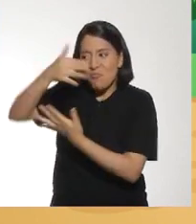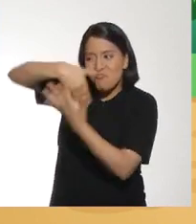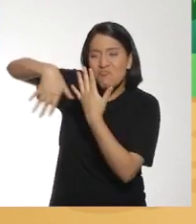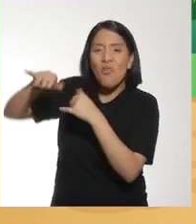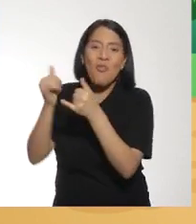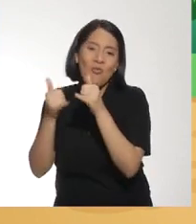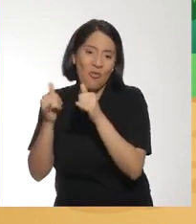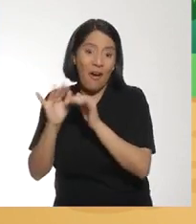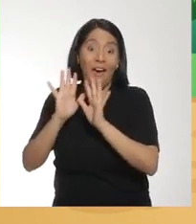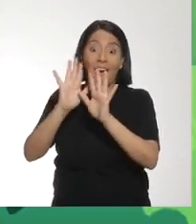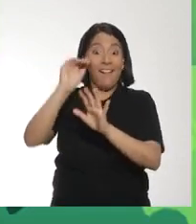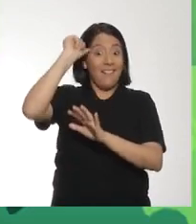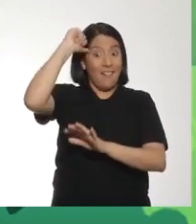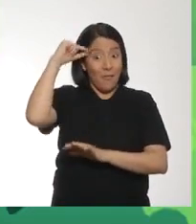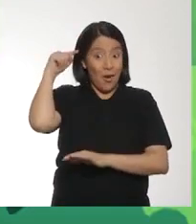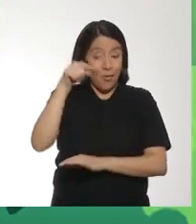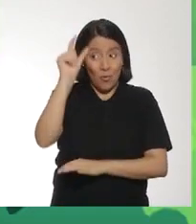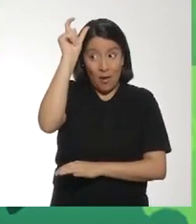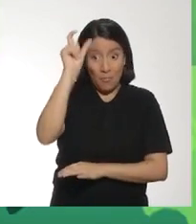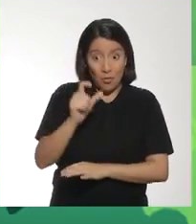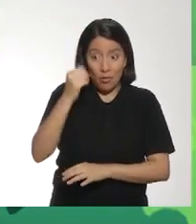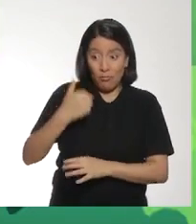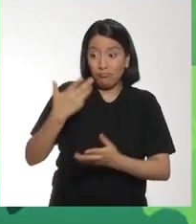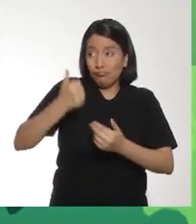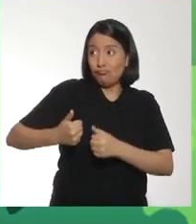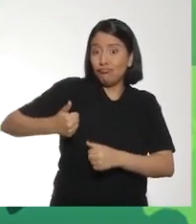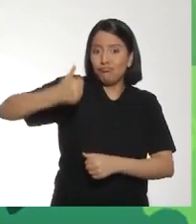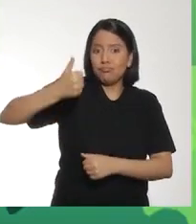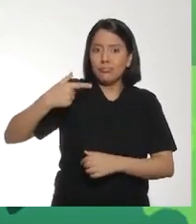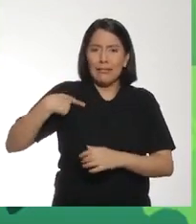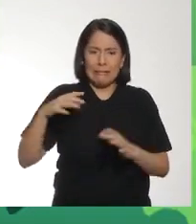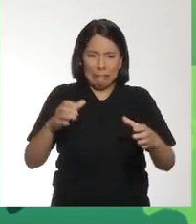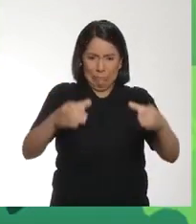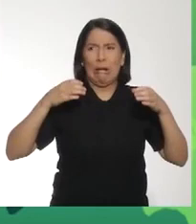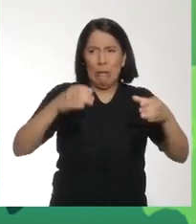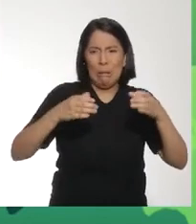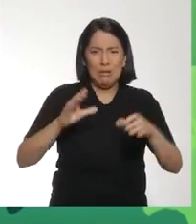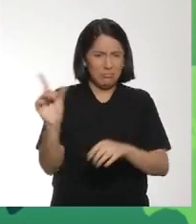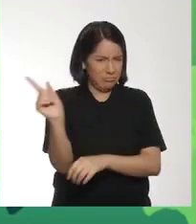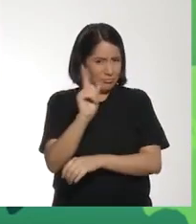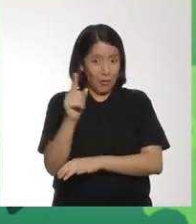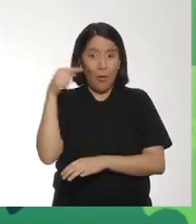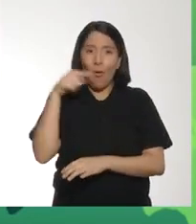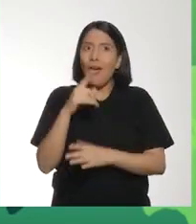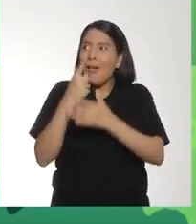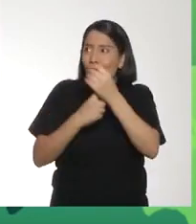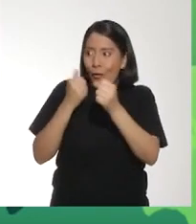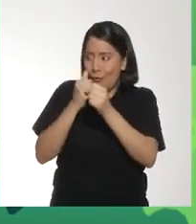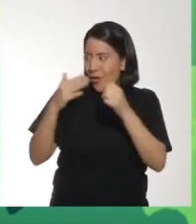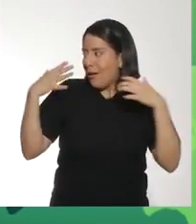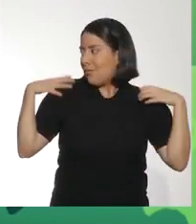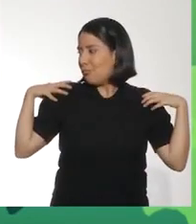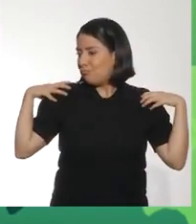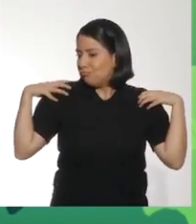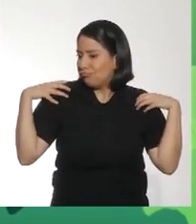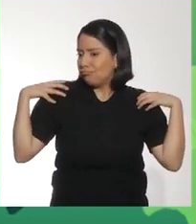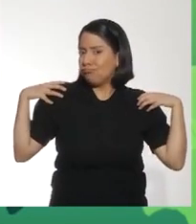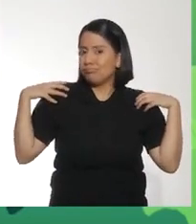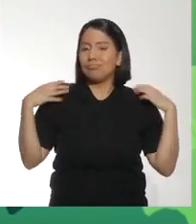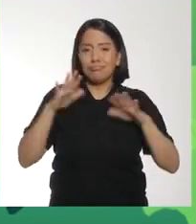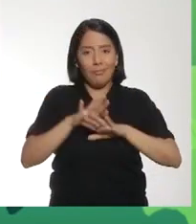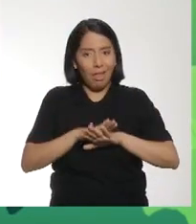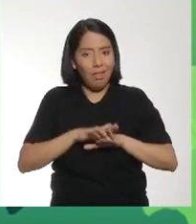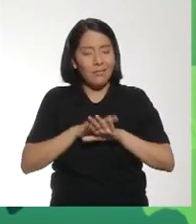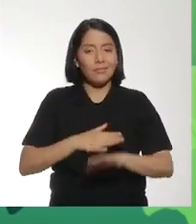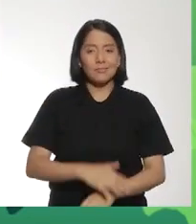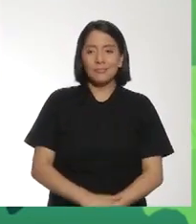A mi mamá Para hacerlo juntos En la casa Recuerda que si eres La persona que guía Ten mucho cuidado Y no se maquees A tu compañero Te está dando su confianza Así